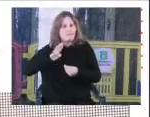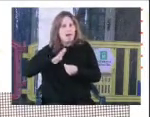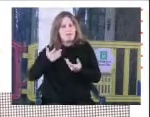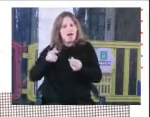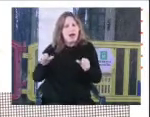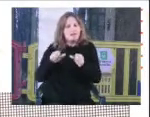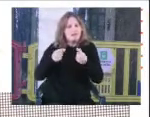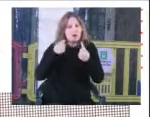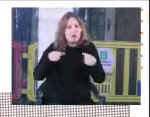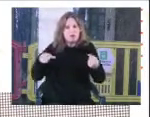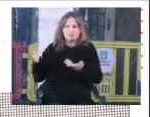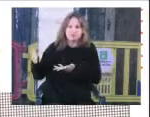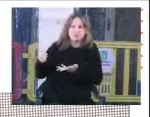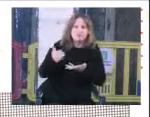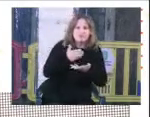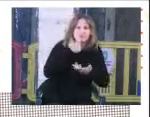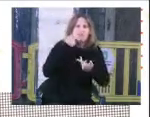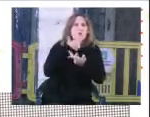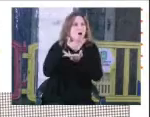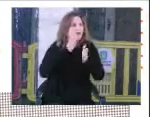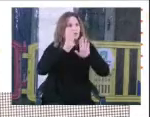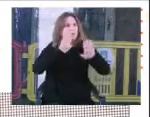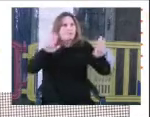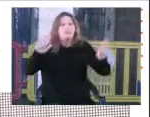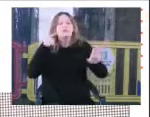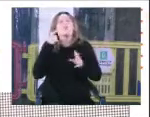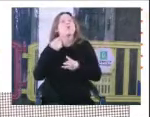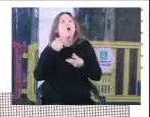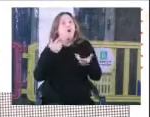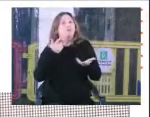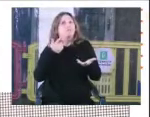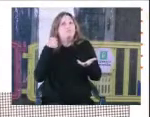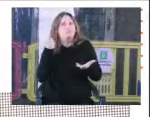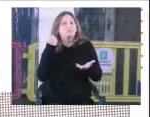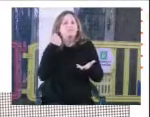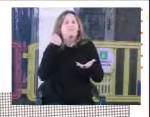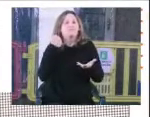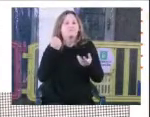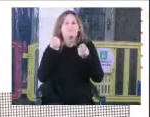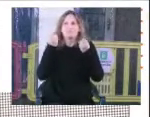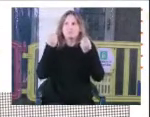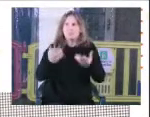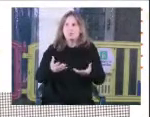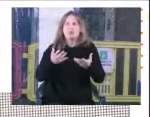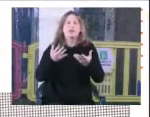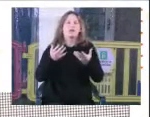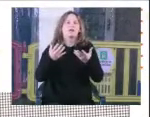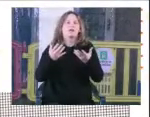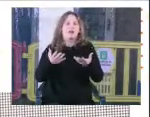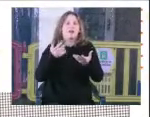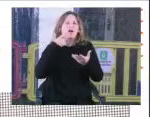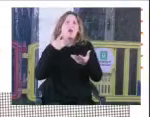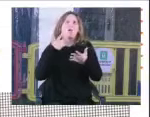hacían y bueno, esos objetos tienen como un doble sentido para nosotros porque si bien eran una